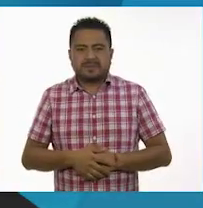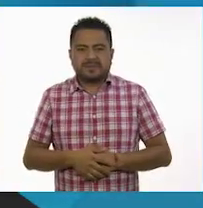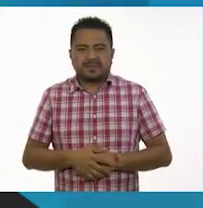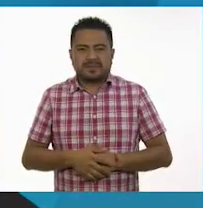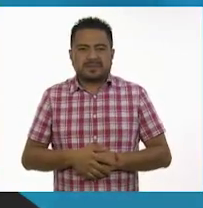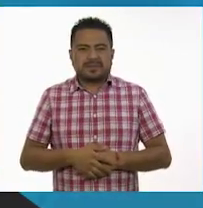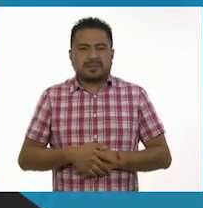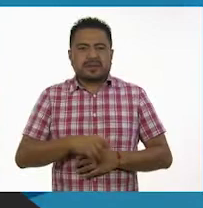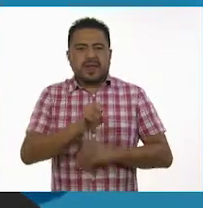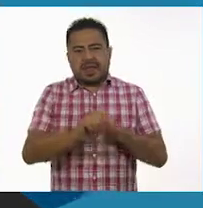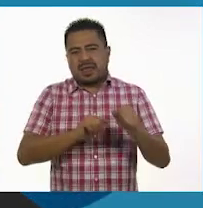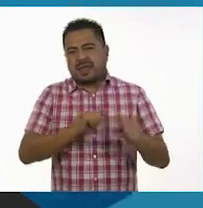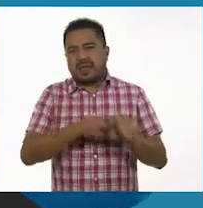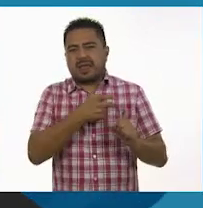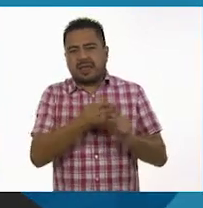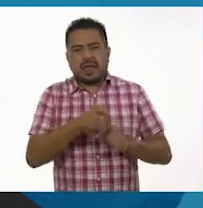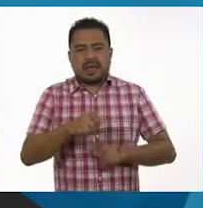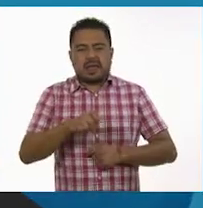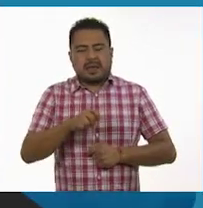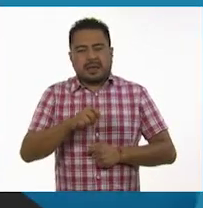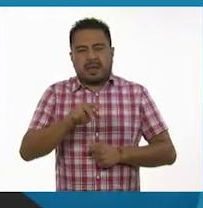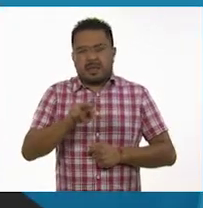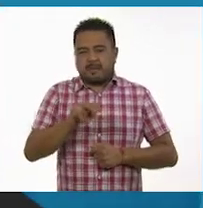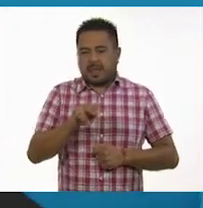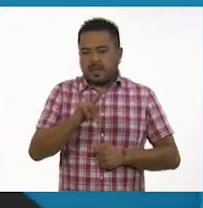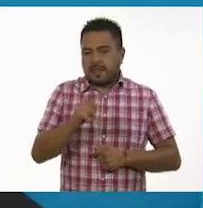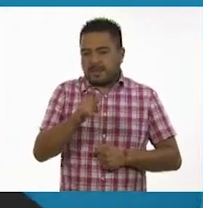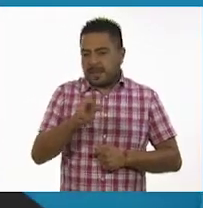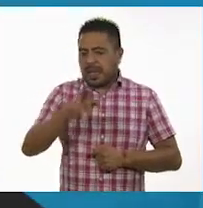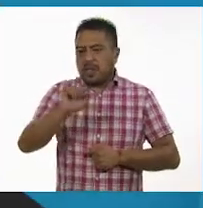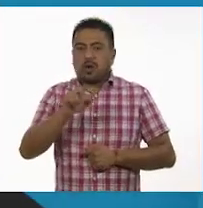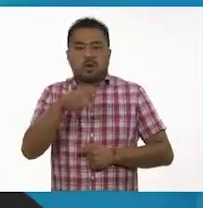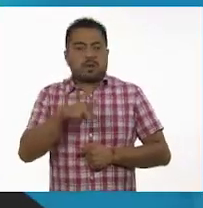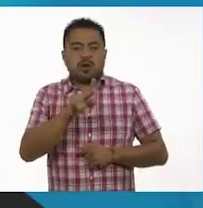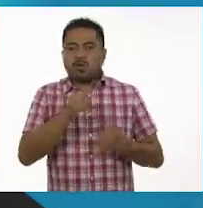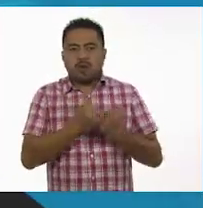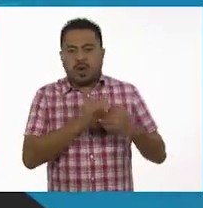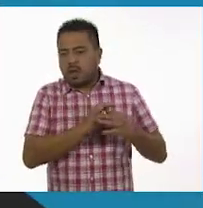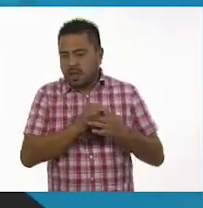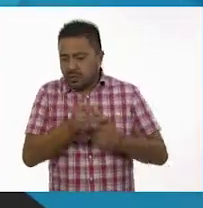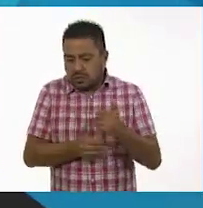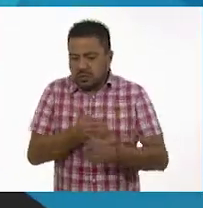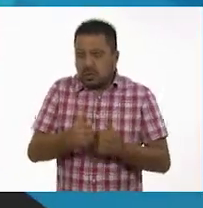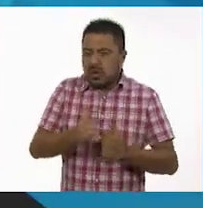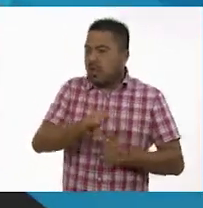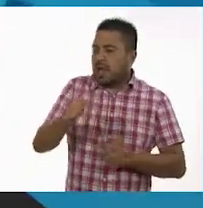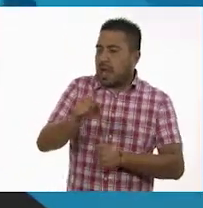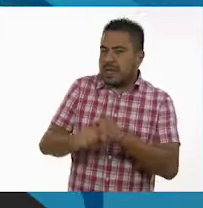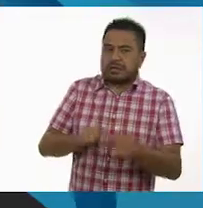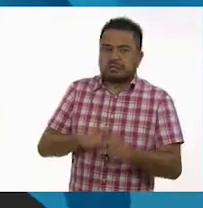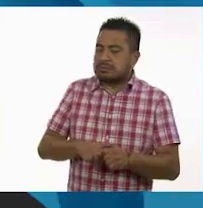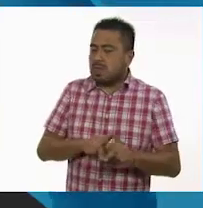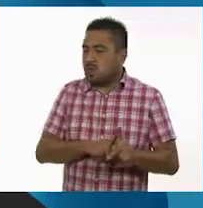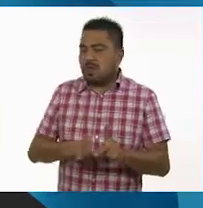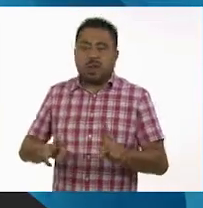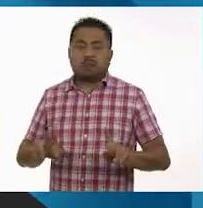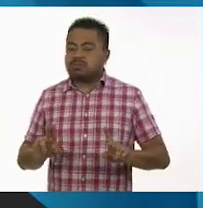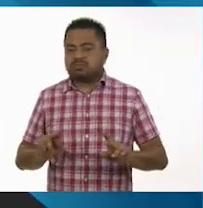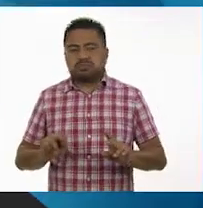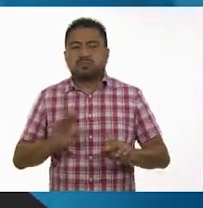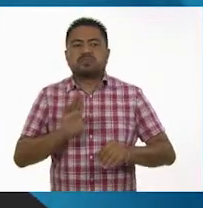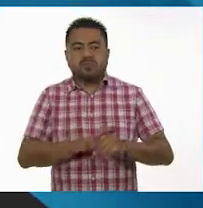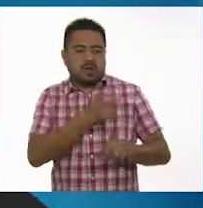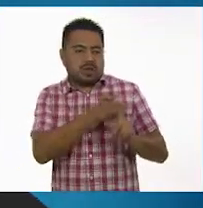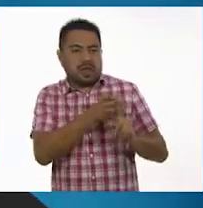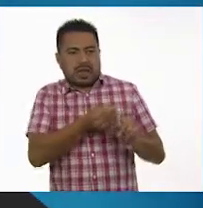Los marsupiales son mamíferos vivíparos, pero no siguen el mismo proceso que los demás mamíferos y por eso tienen